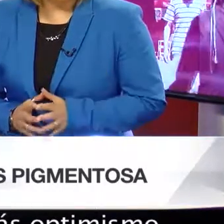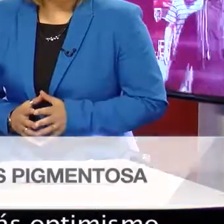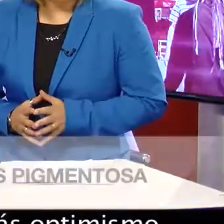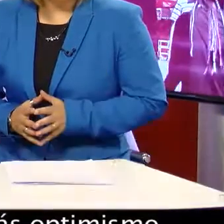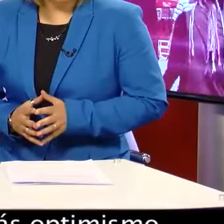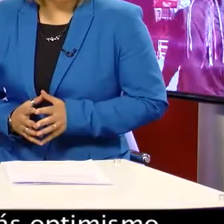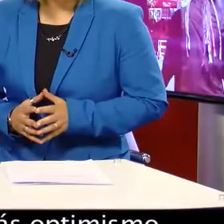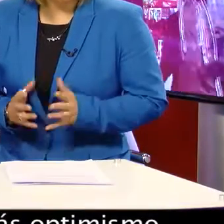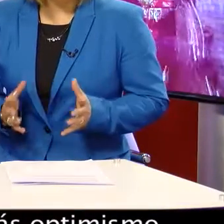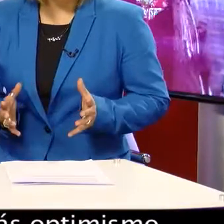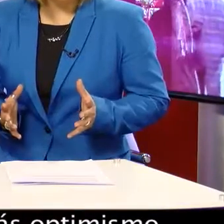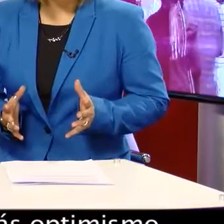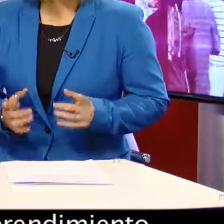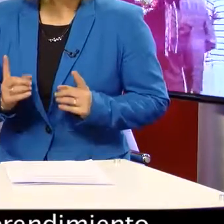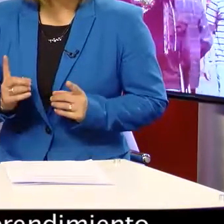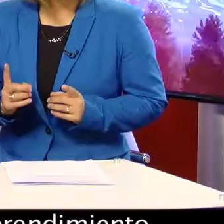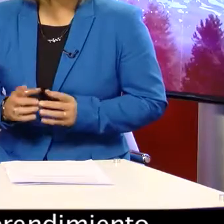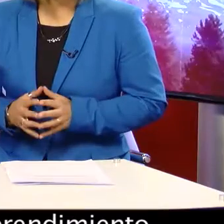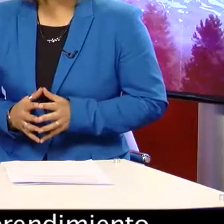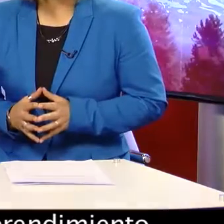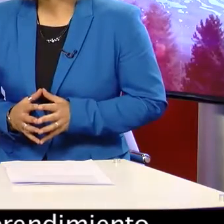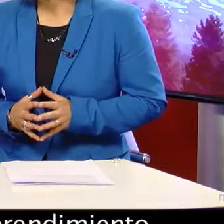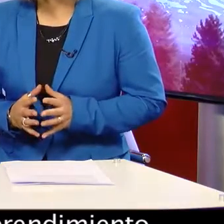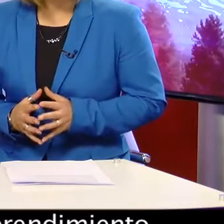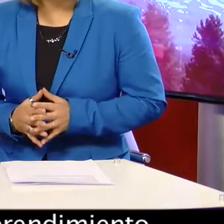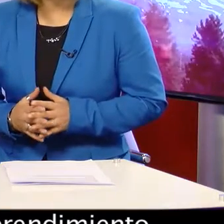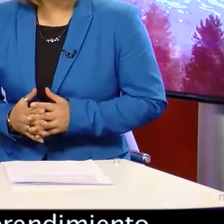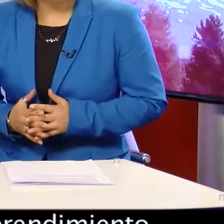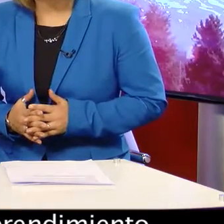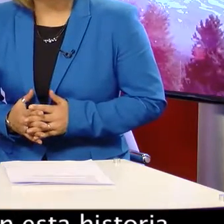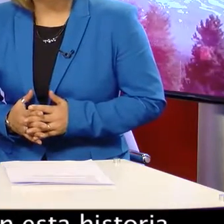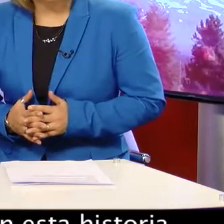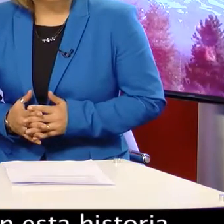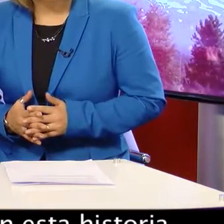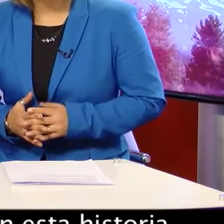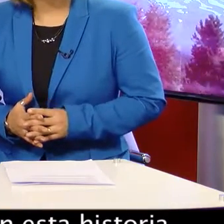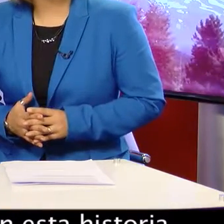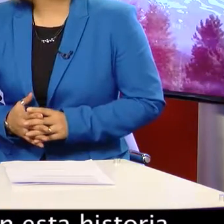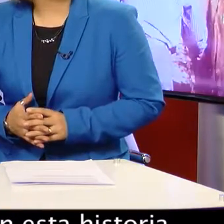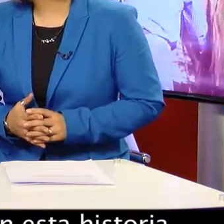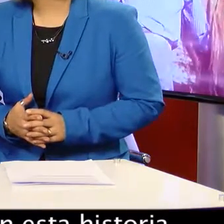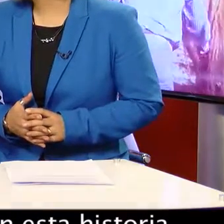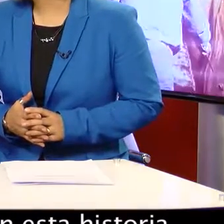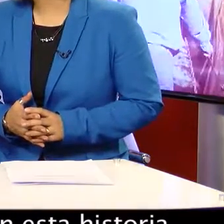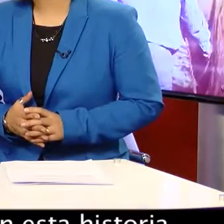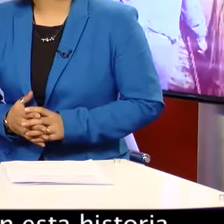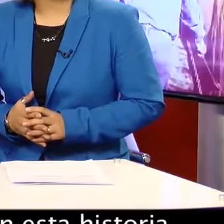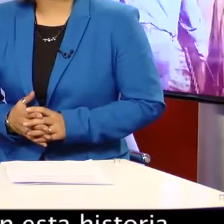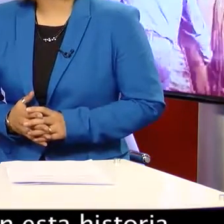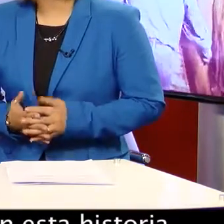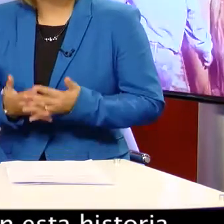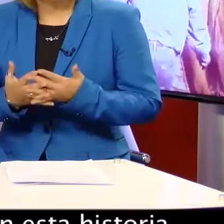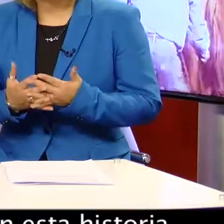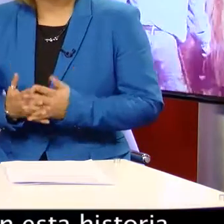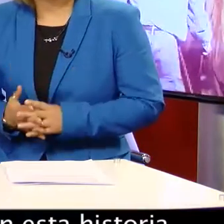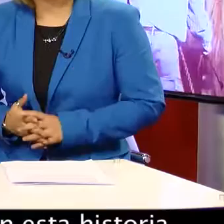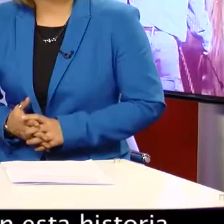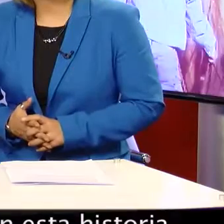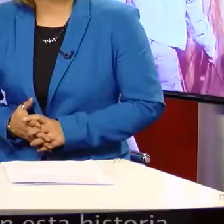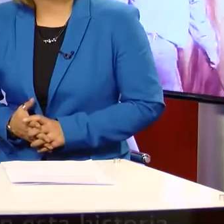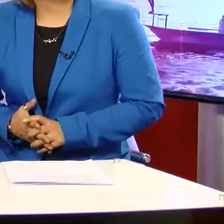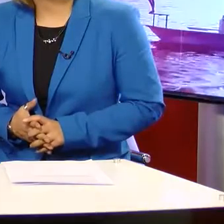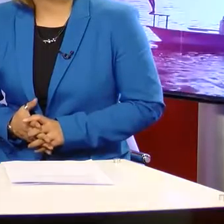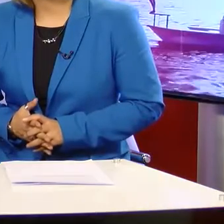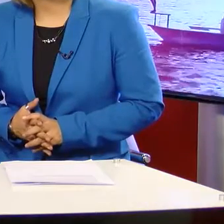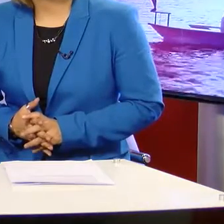hoy enfrentan la vida con más optimismo e incluso comenzó su propio emprendimiento. Cecilia Rojas de TV5 de Linares con esta historia.